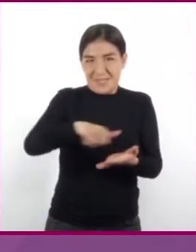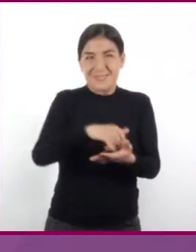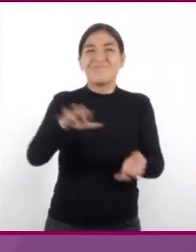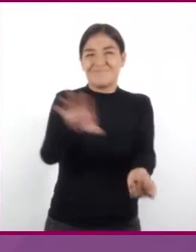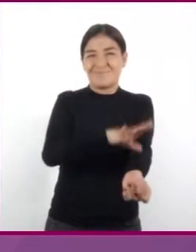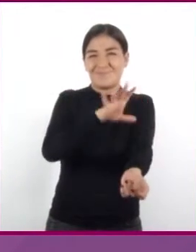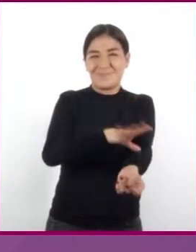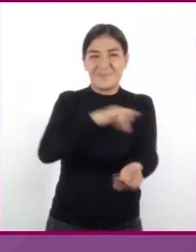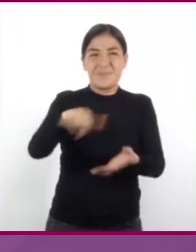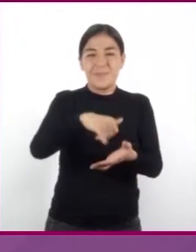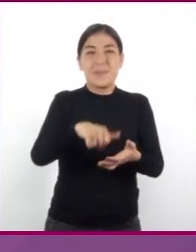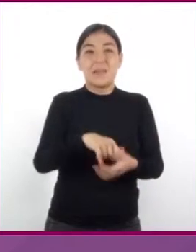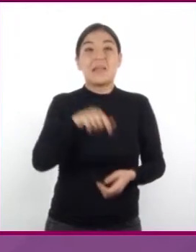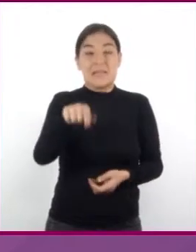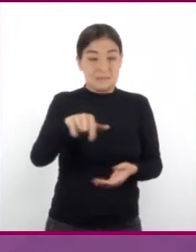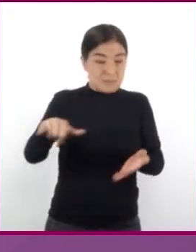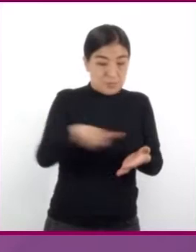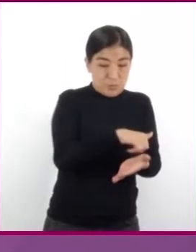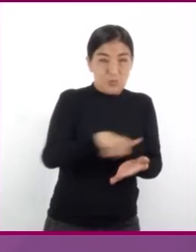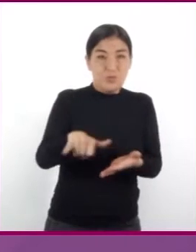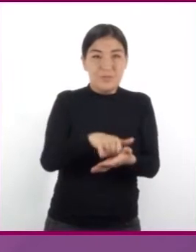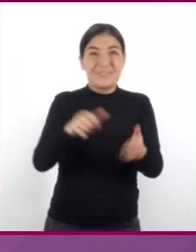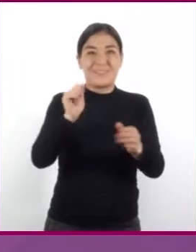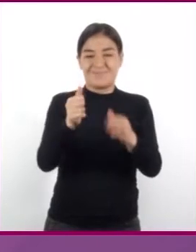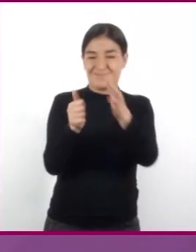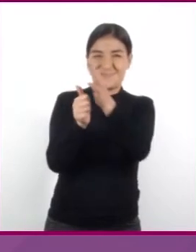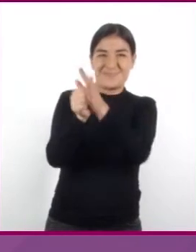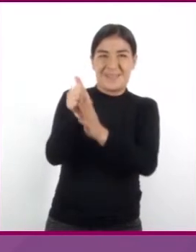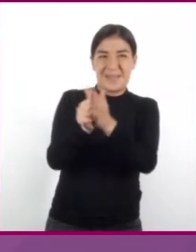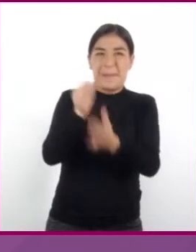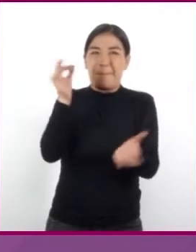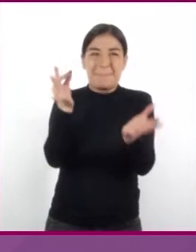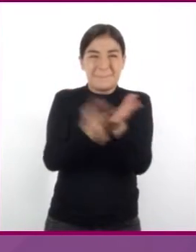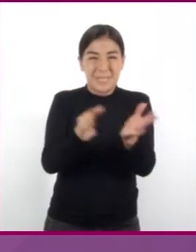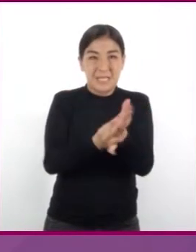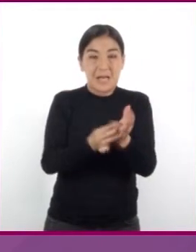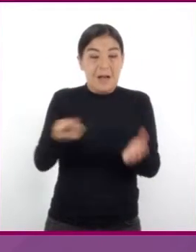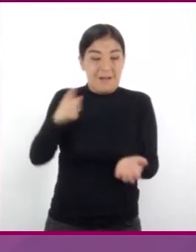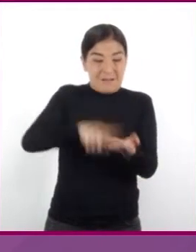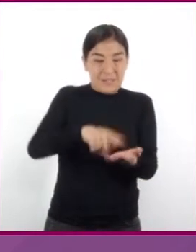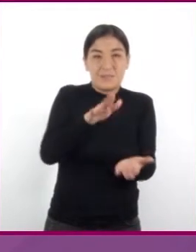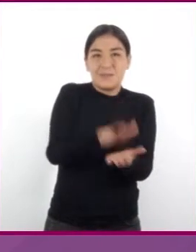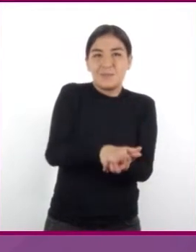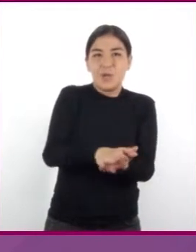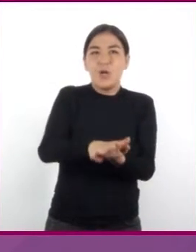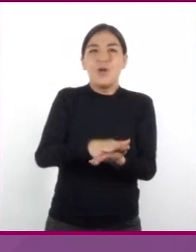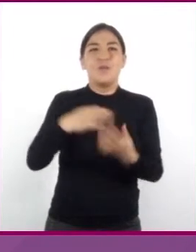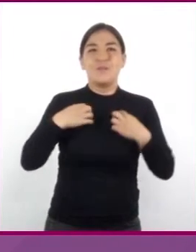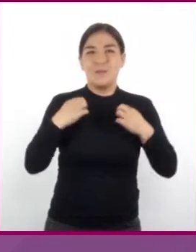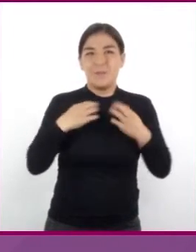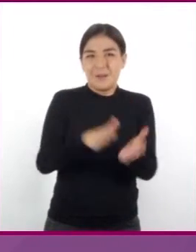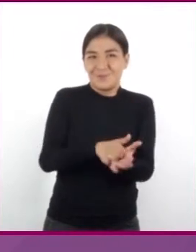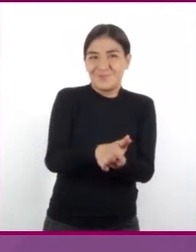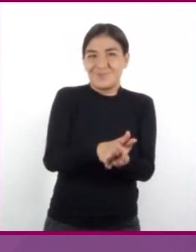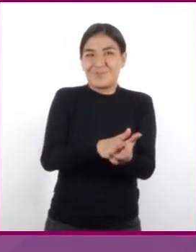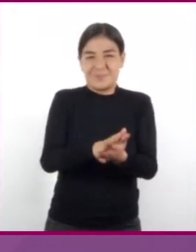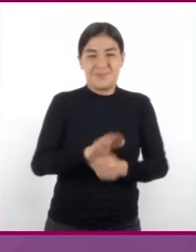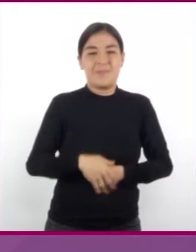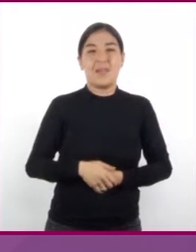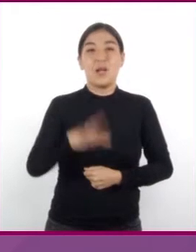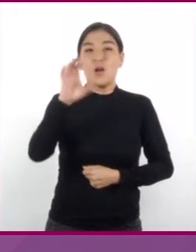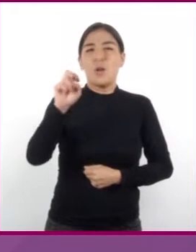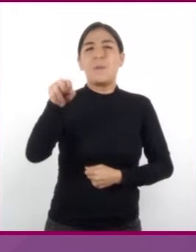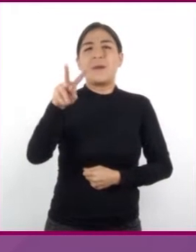pues al planchar el calor de la base de metal se transfiere a la ropa por conducción. En la convección,